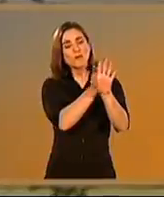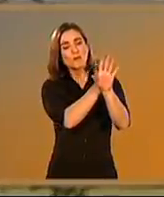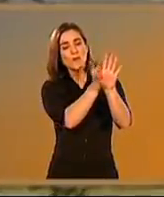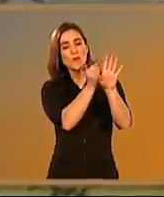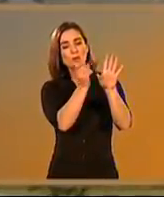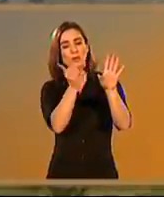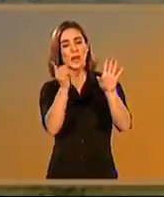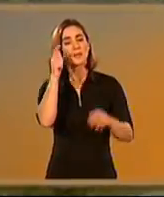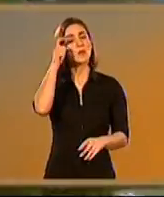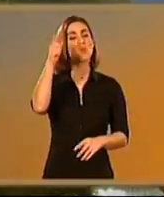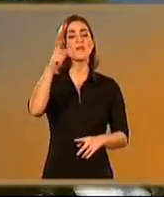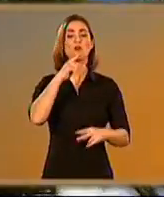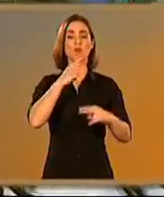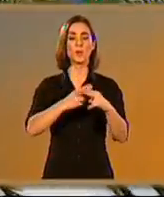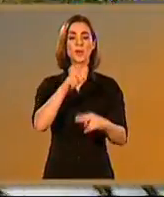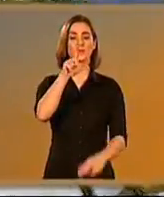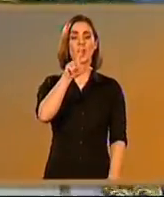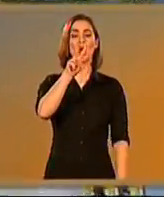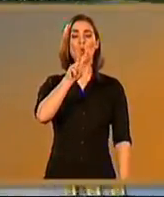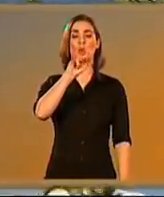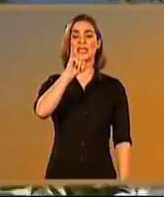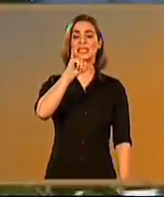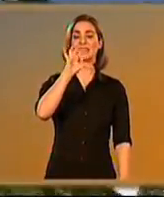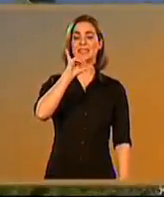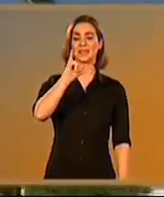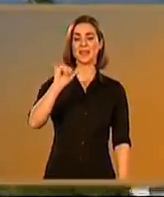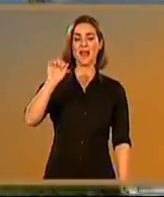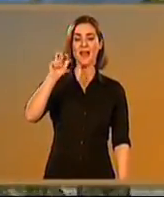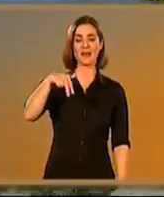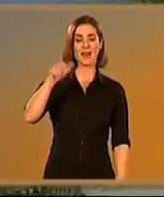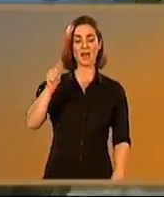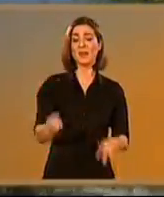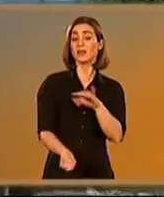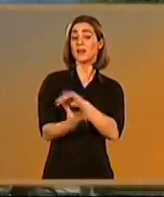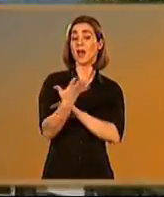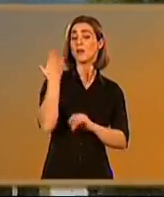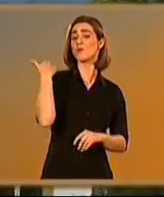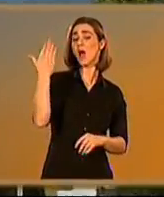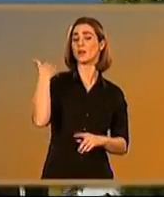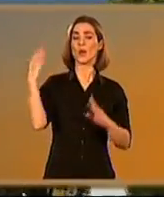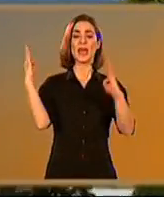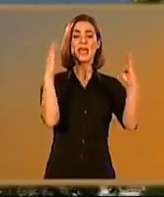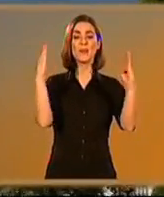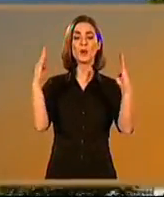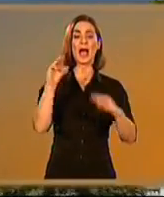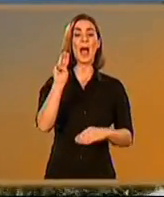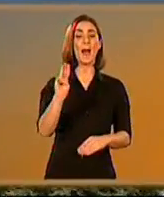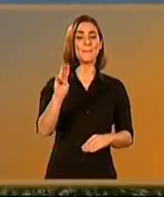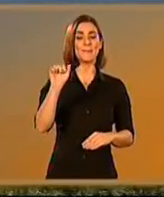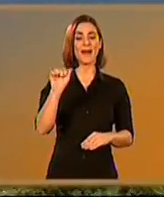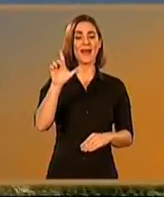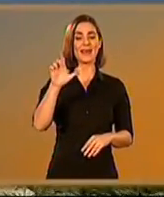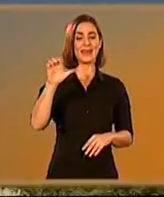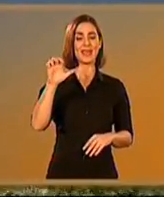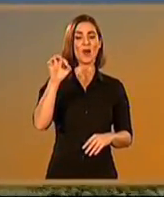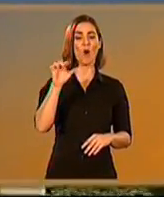Siguiendo nuestro camino llegamos a la Lumisiana que como la mayoría de los enclaves que componen esta ruta data su origen